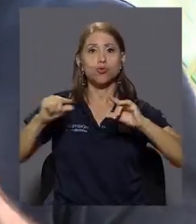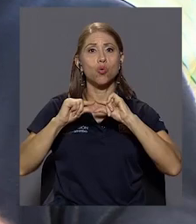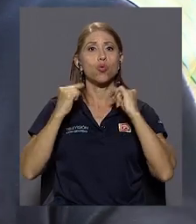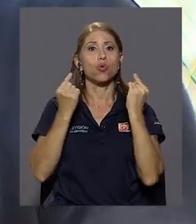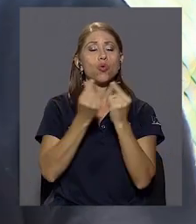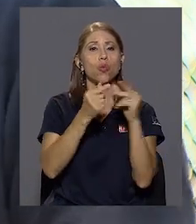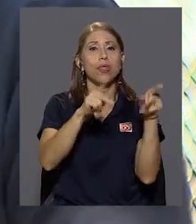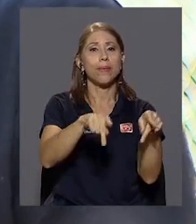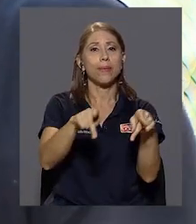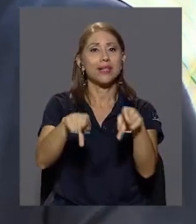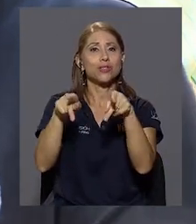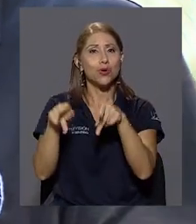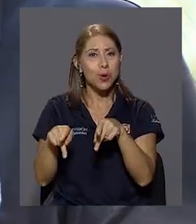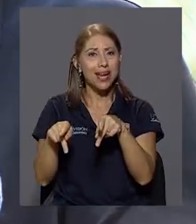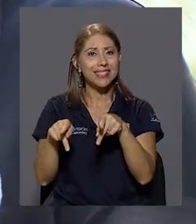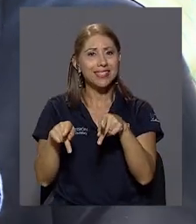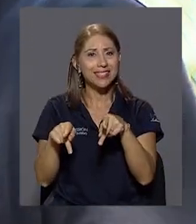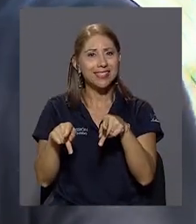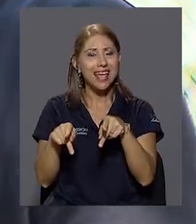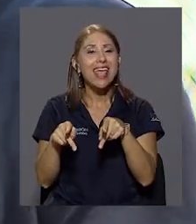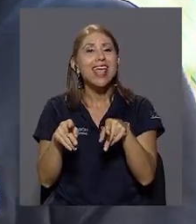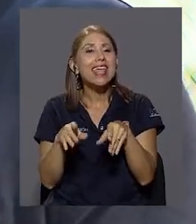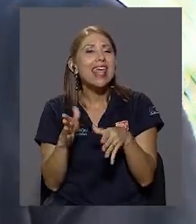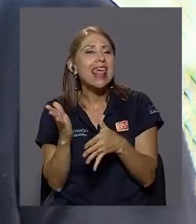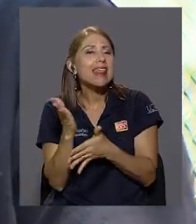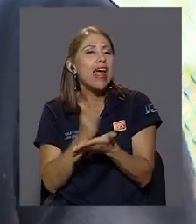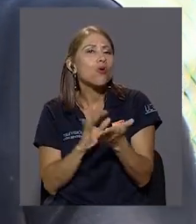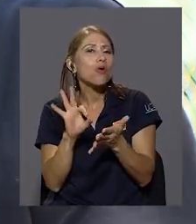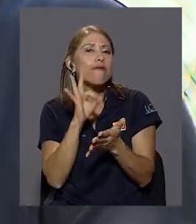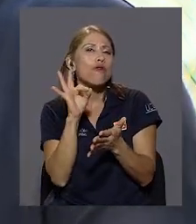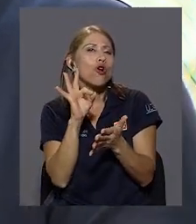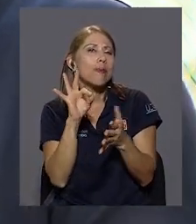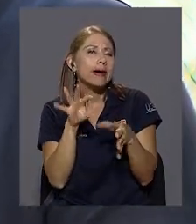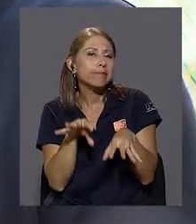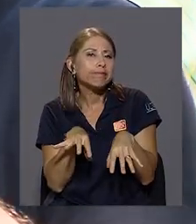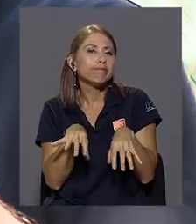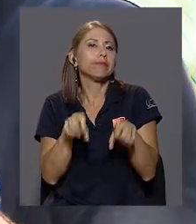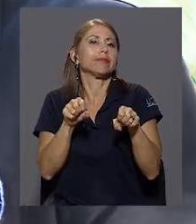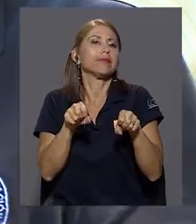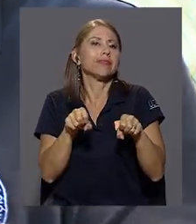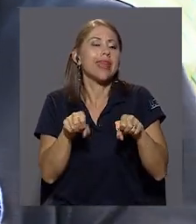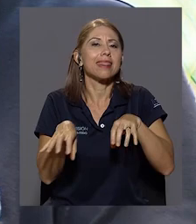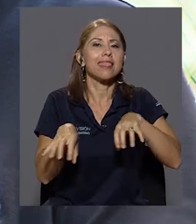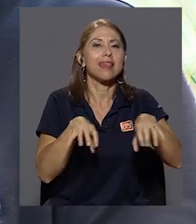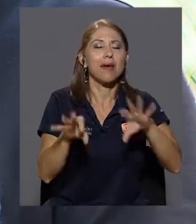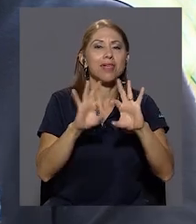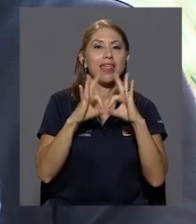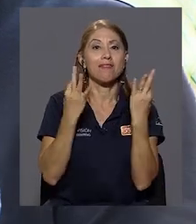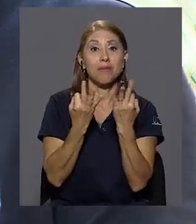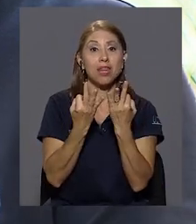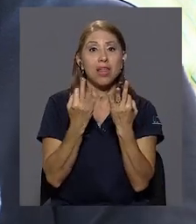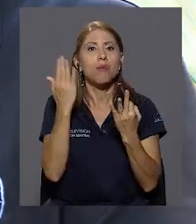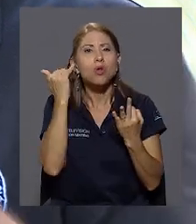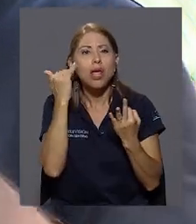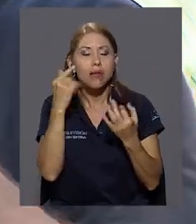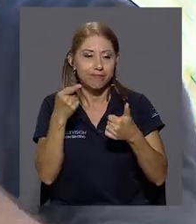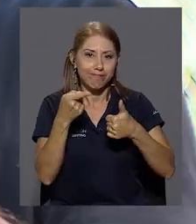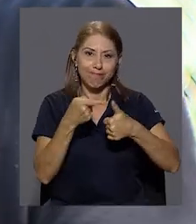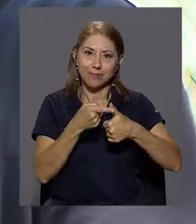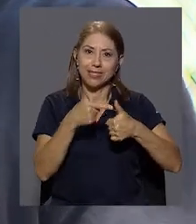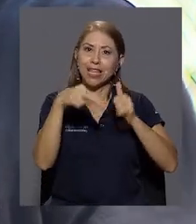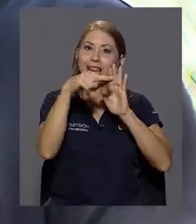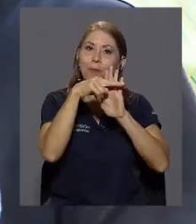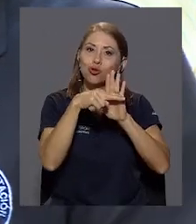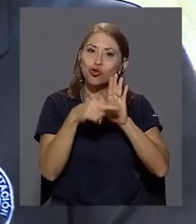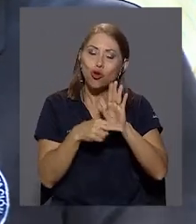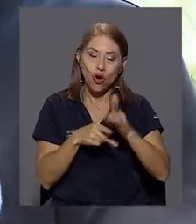que de alguna manera asumimos una dinámica de familia. ¿Por qué? Porque tenemos normas, tenemos